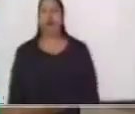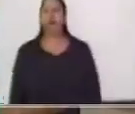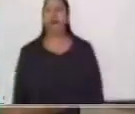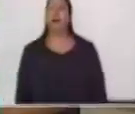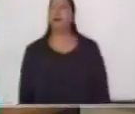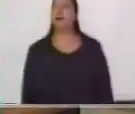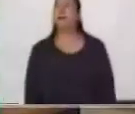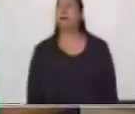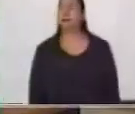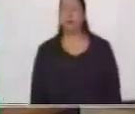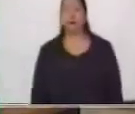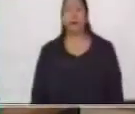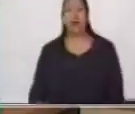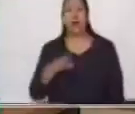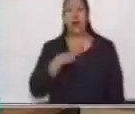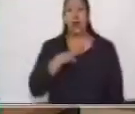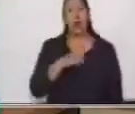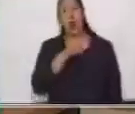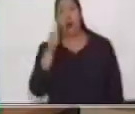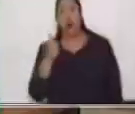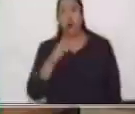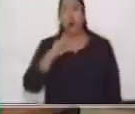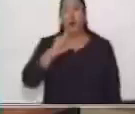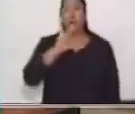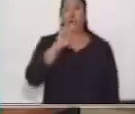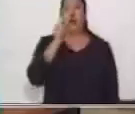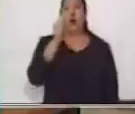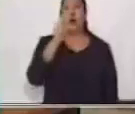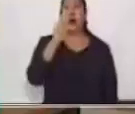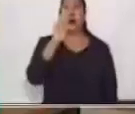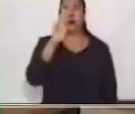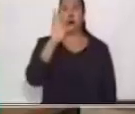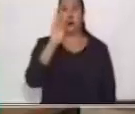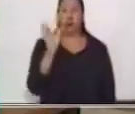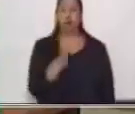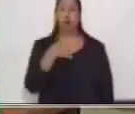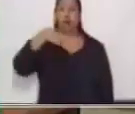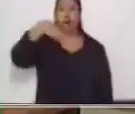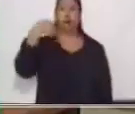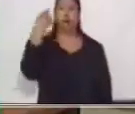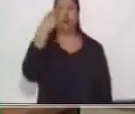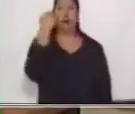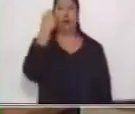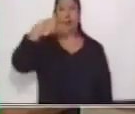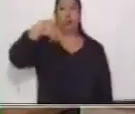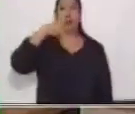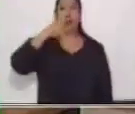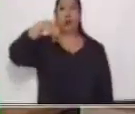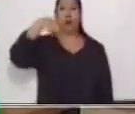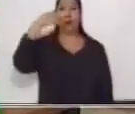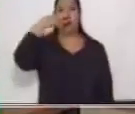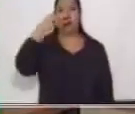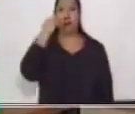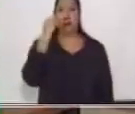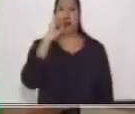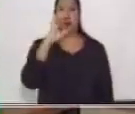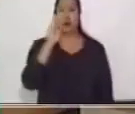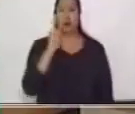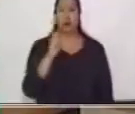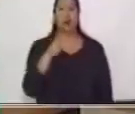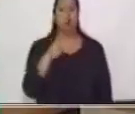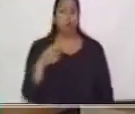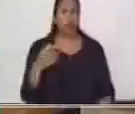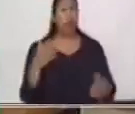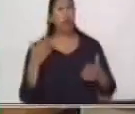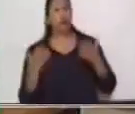Tenemos los cuadros sinópticos. ¿Cuáles son los cuadros sinópticos? ¿Alguna vez te han dicho en clase tus profesores que debes hacer un